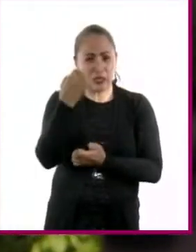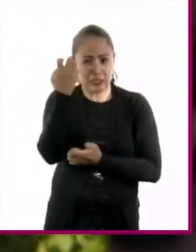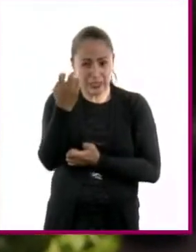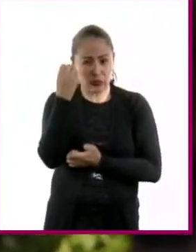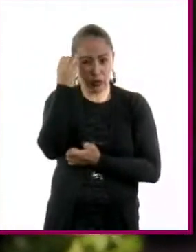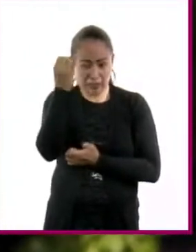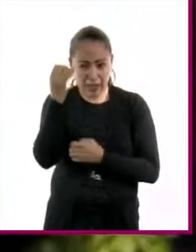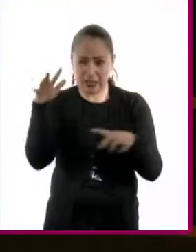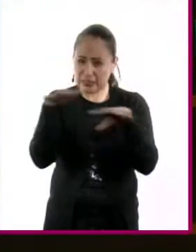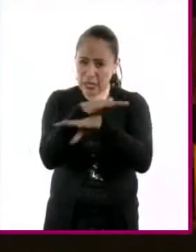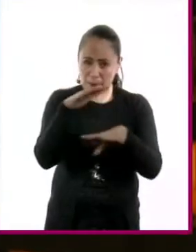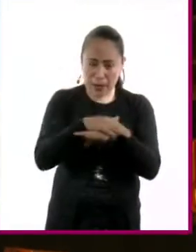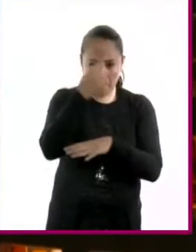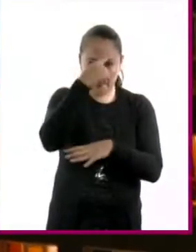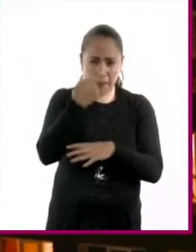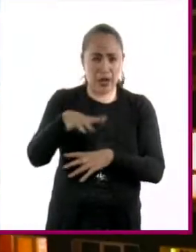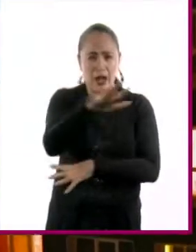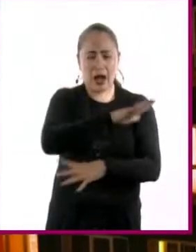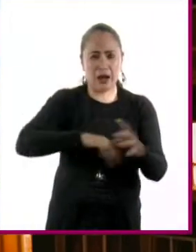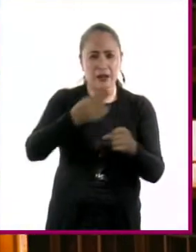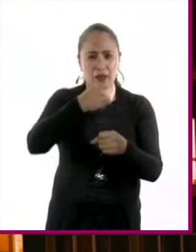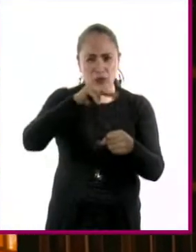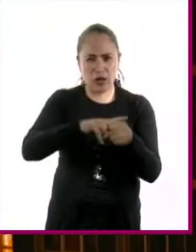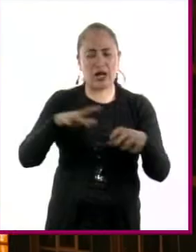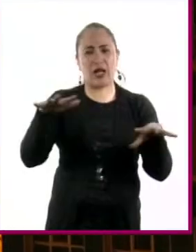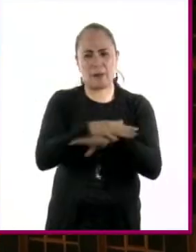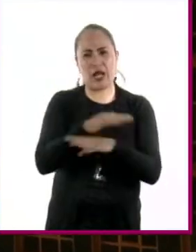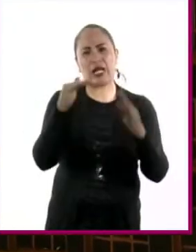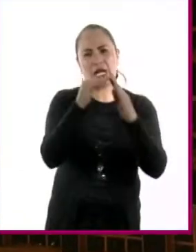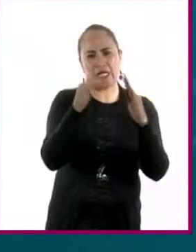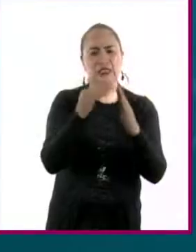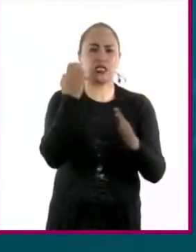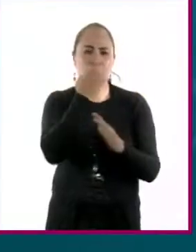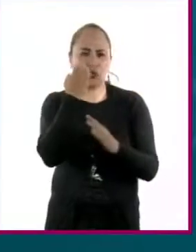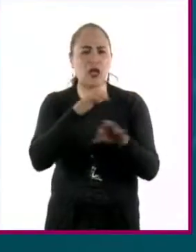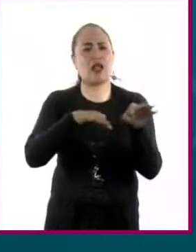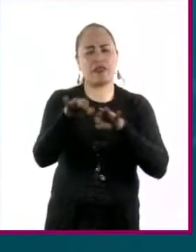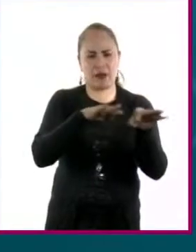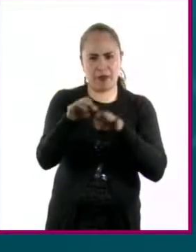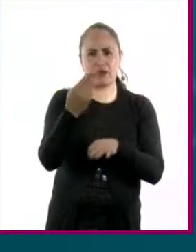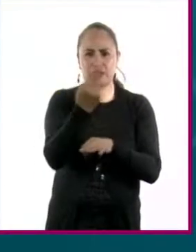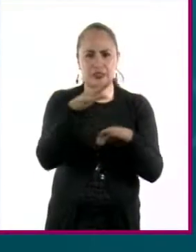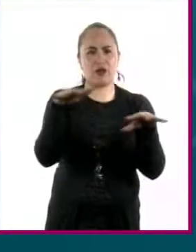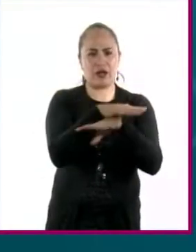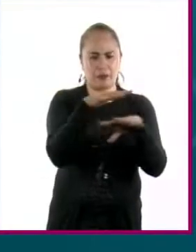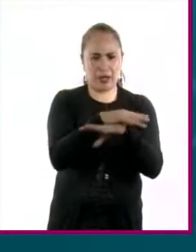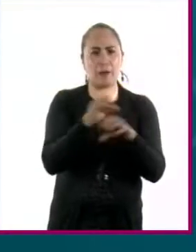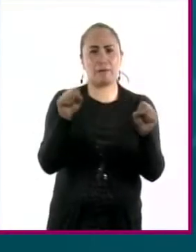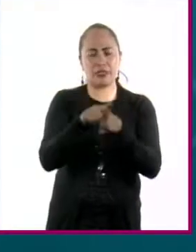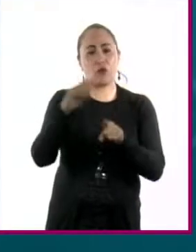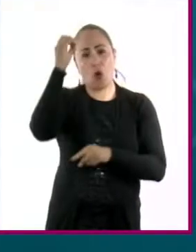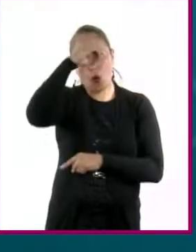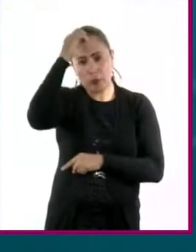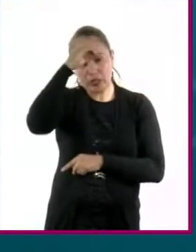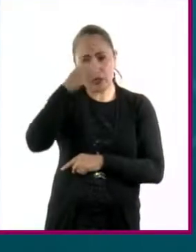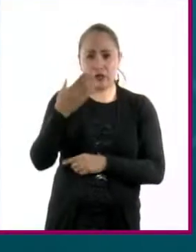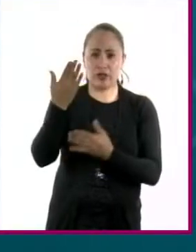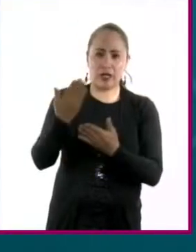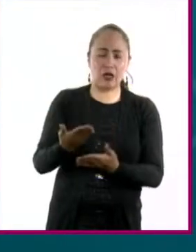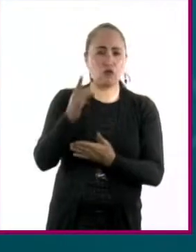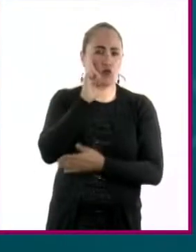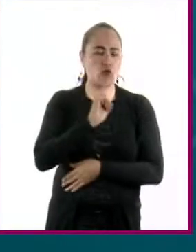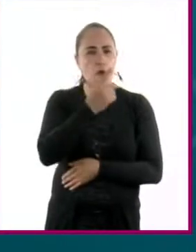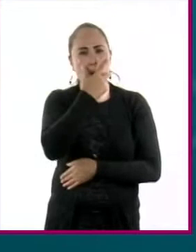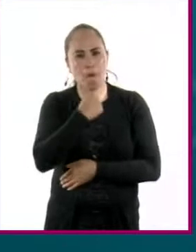comprometernos para propiciar el cambio en nuestras casas, escuelas y trabajos. Tendremos la opinión y conocimiento de nuestras y nuestros